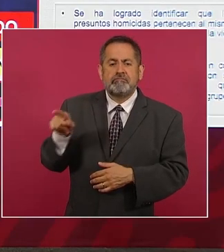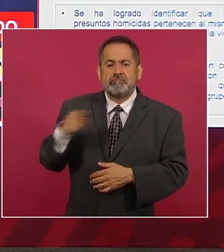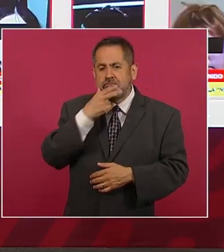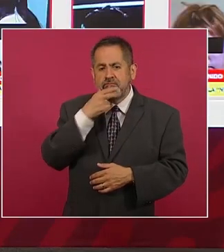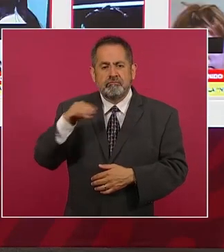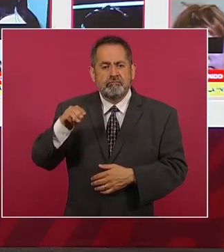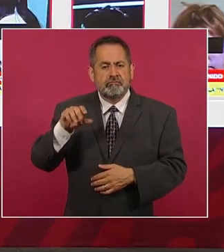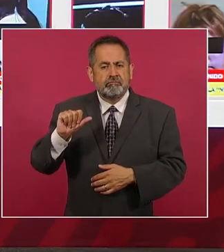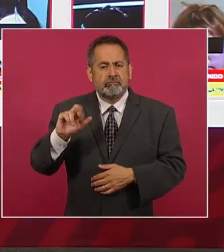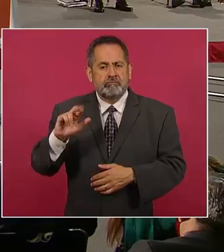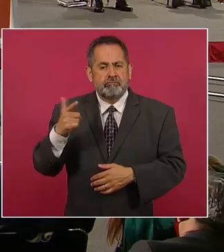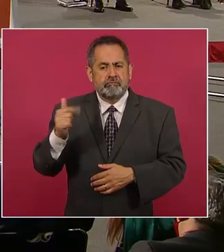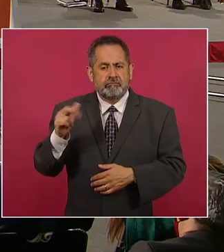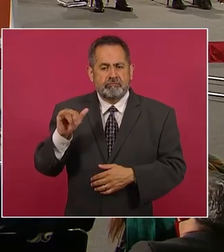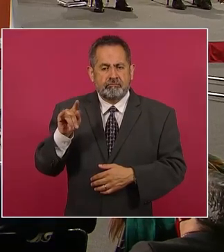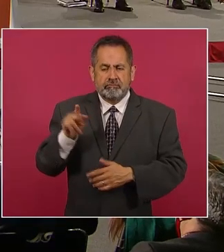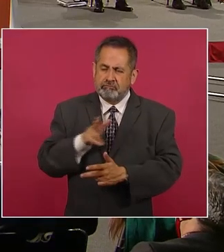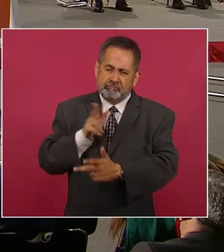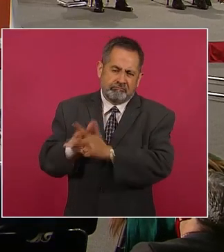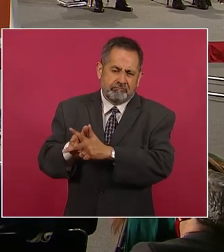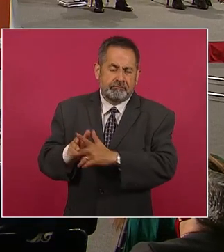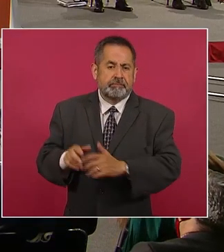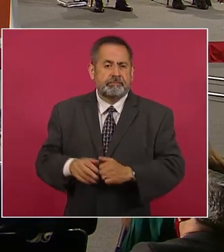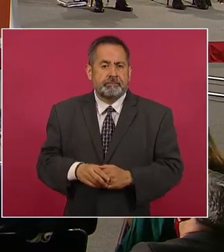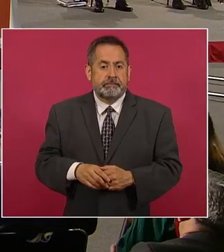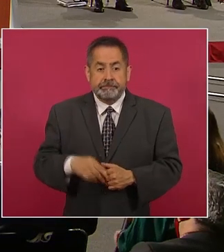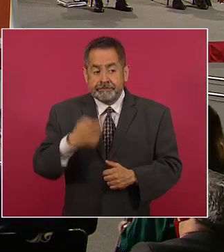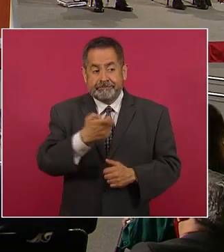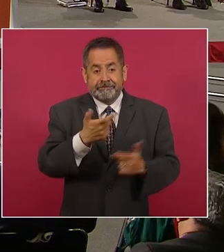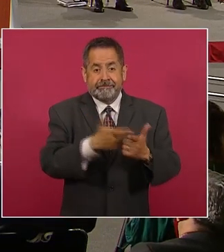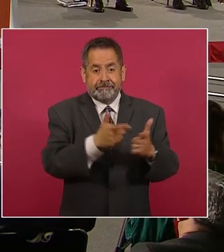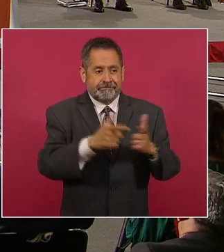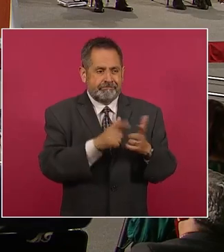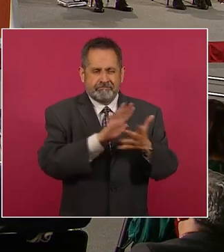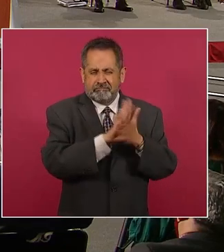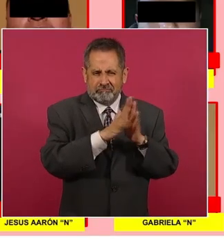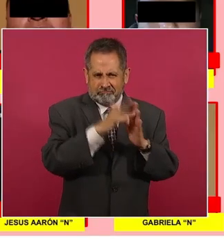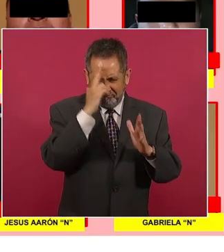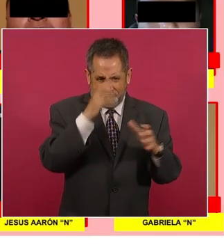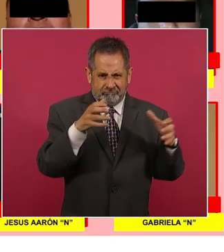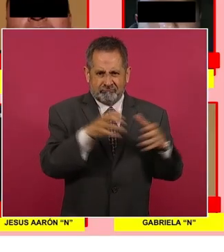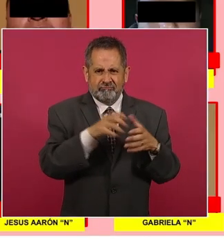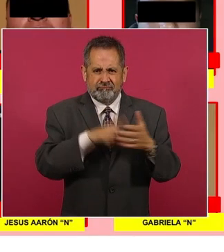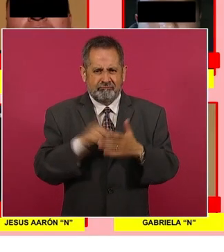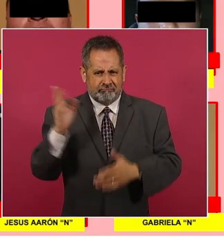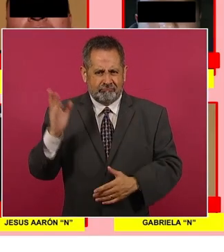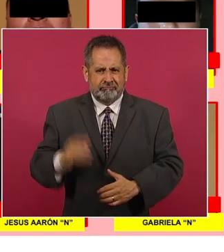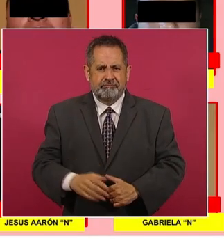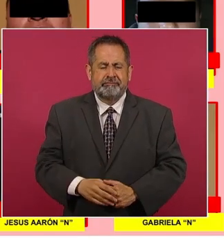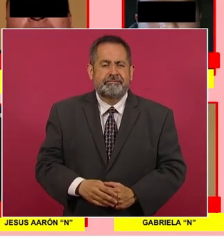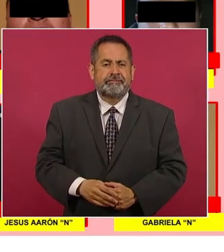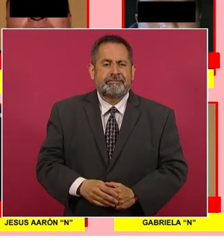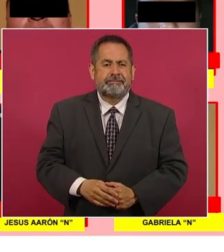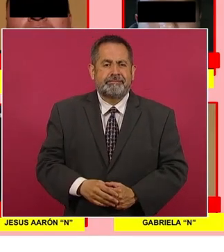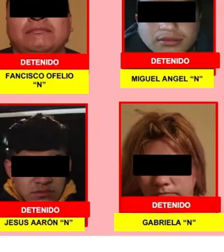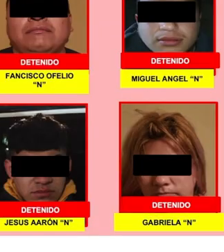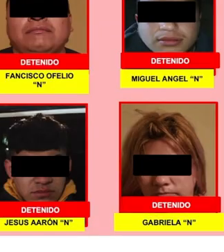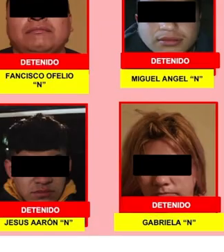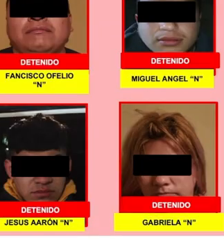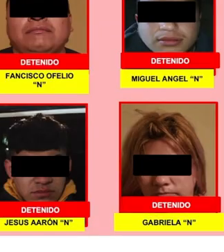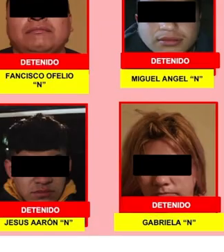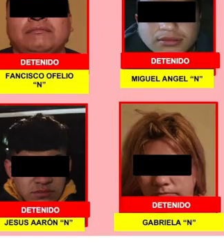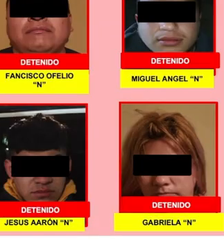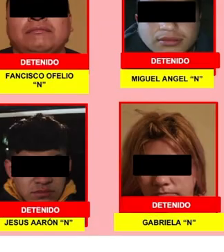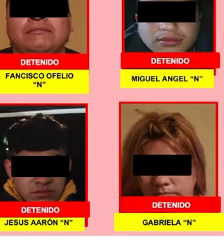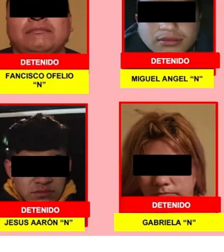Siguiente. Esta es la célula criminal, donde están varios sujetos